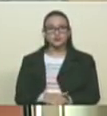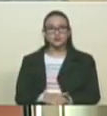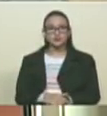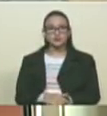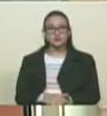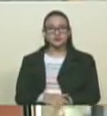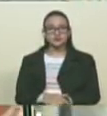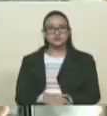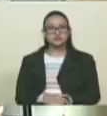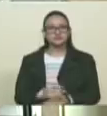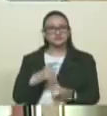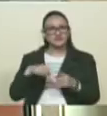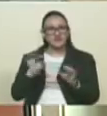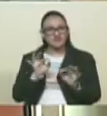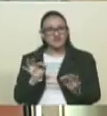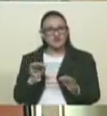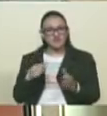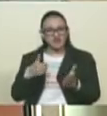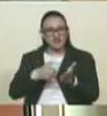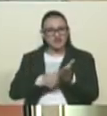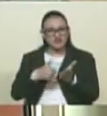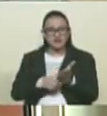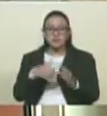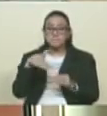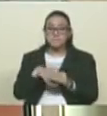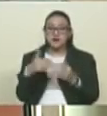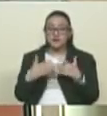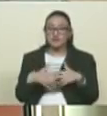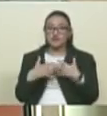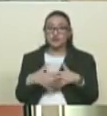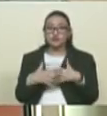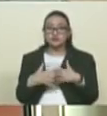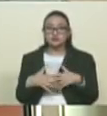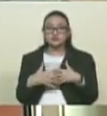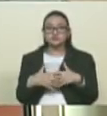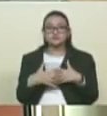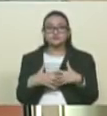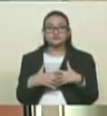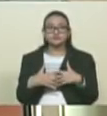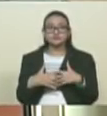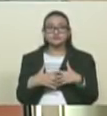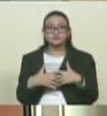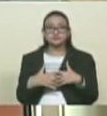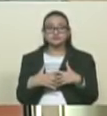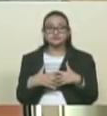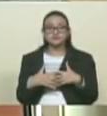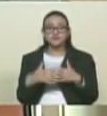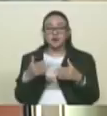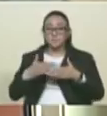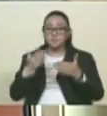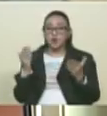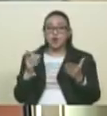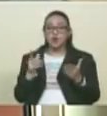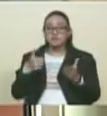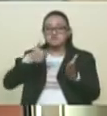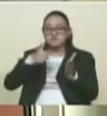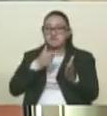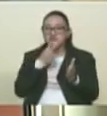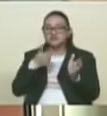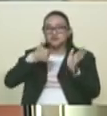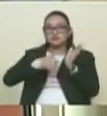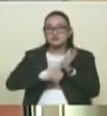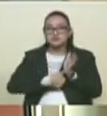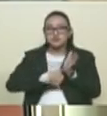tan draconiano como la tinta indeleble porque las máquinas de votación se liberan solamente con la huella dactilar hay una